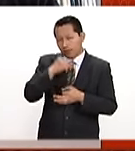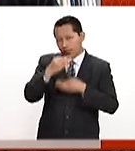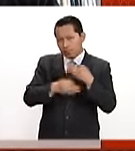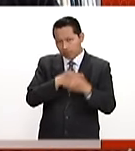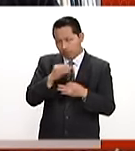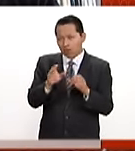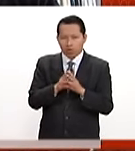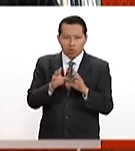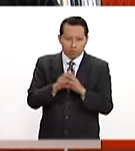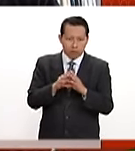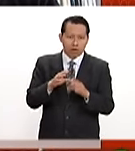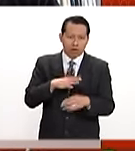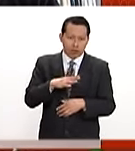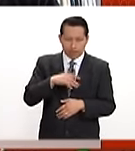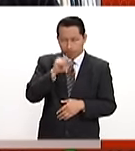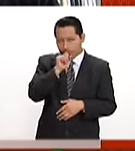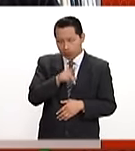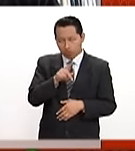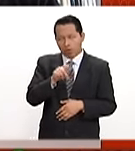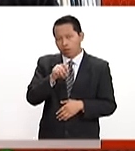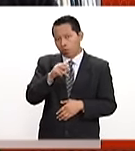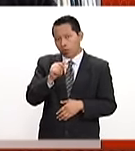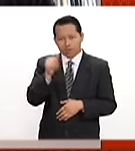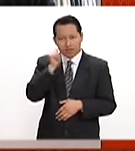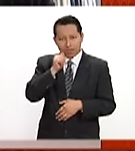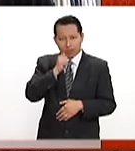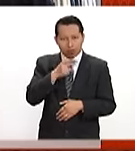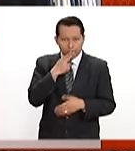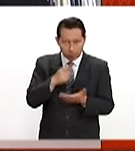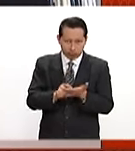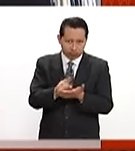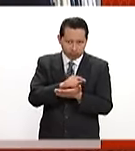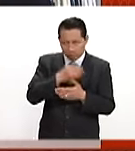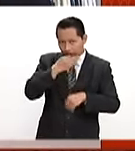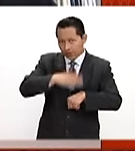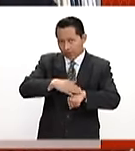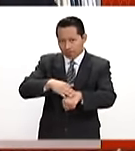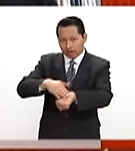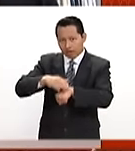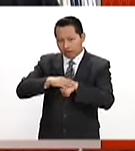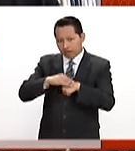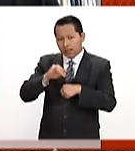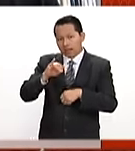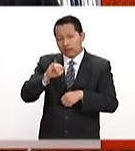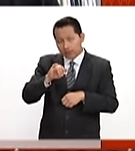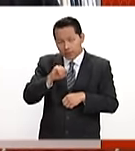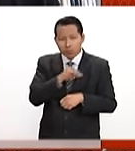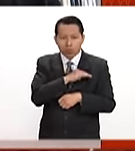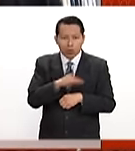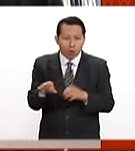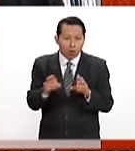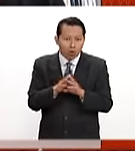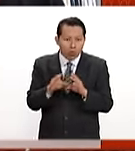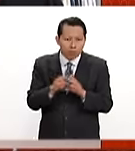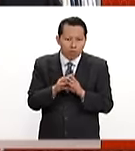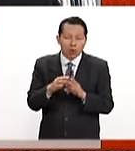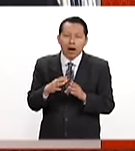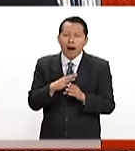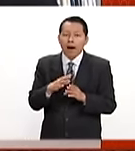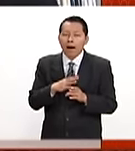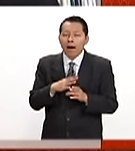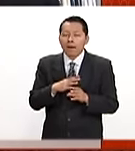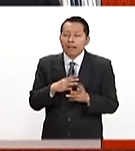que es su arma mediática favorita, Donald Trump, lanza ese tipo de advertencias que sí logran por lo pronto un impacto